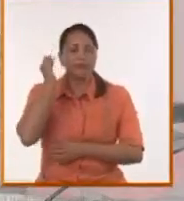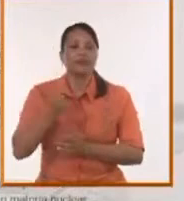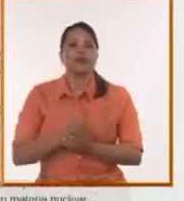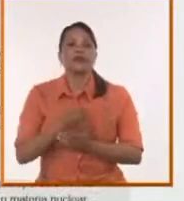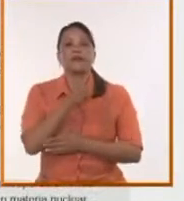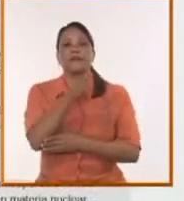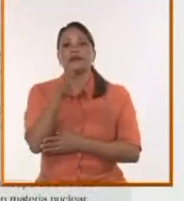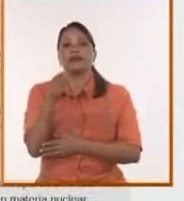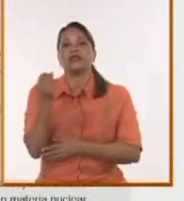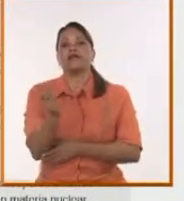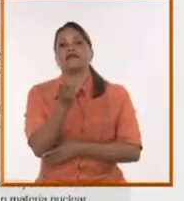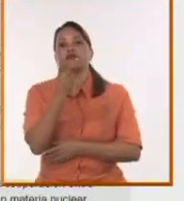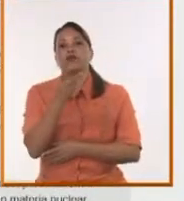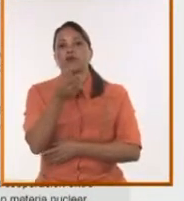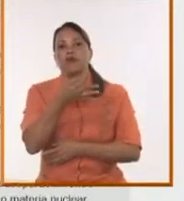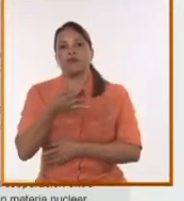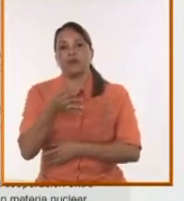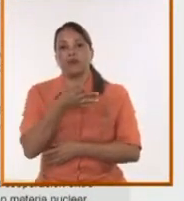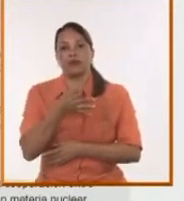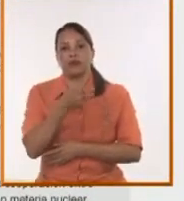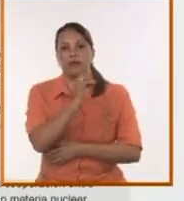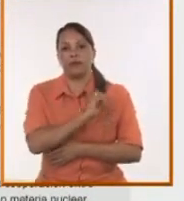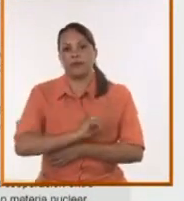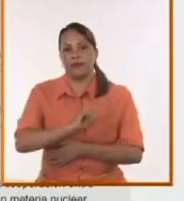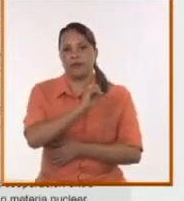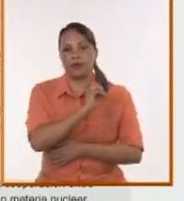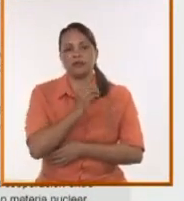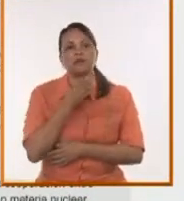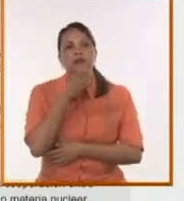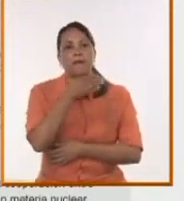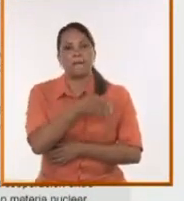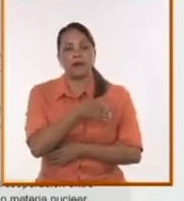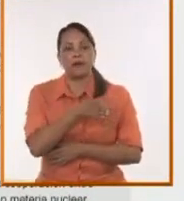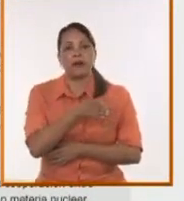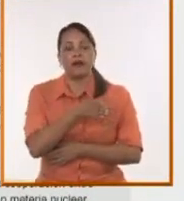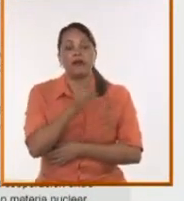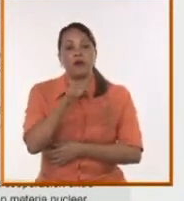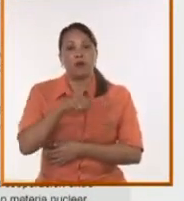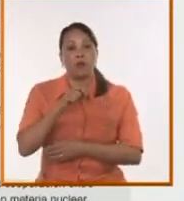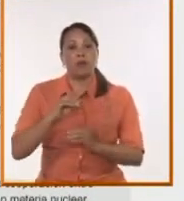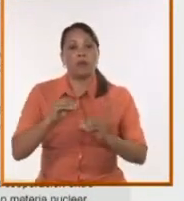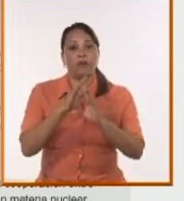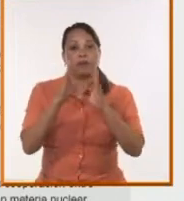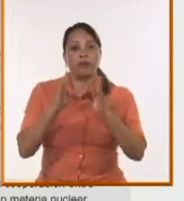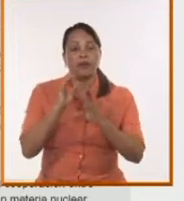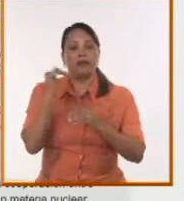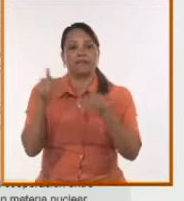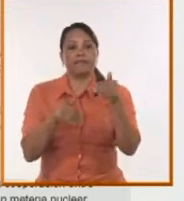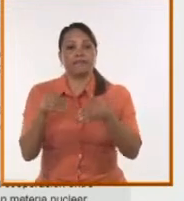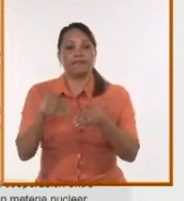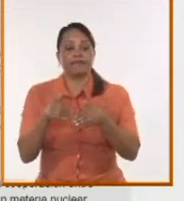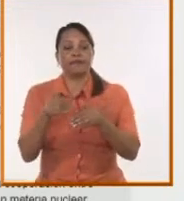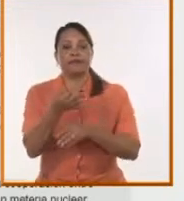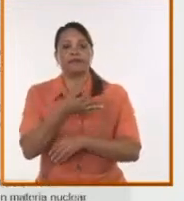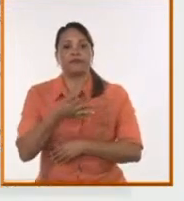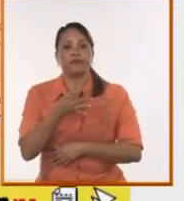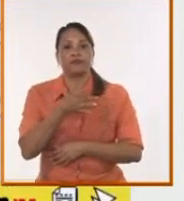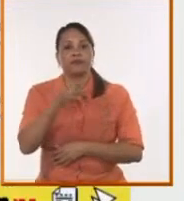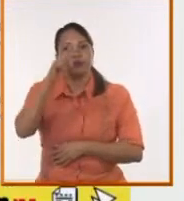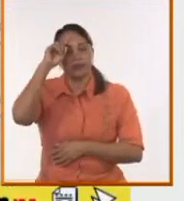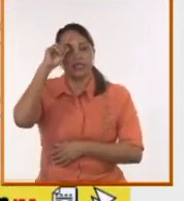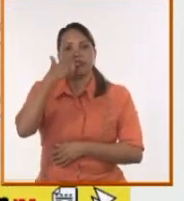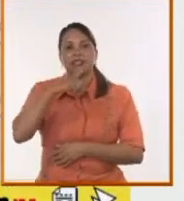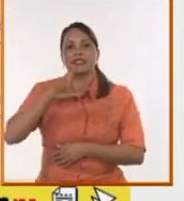municipios del oriente de nuestro país. Esta mañana, el presidente ha estado en el municipio de El Salvador,